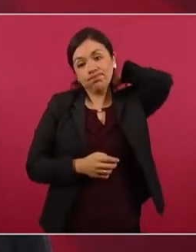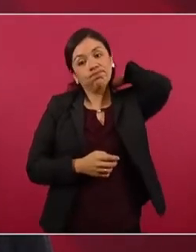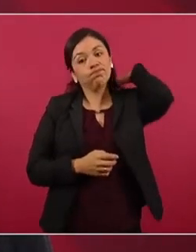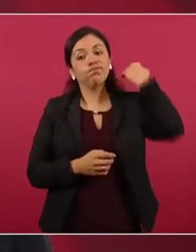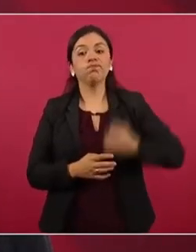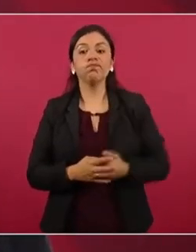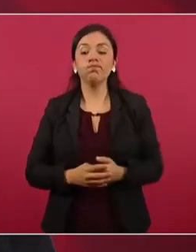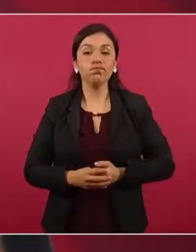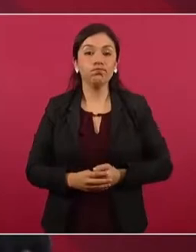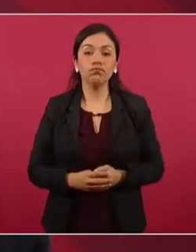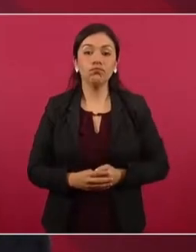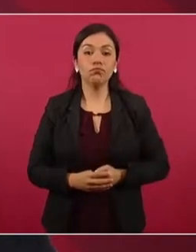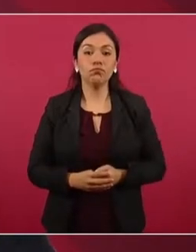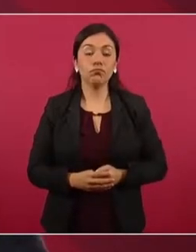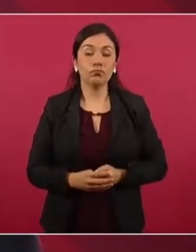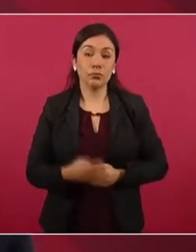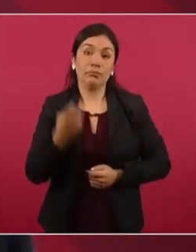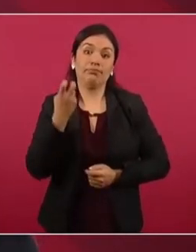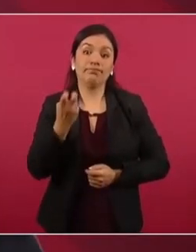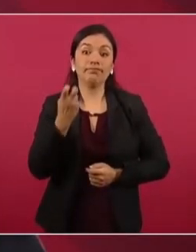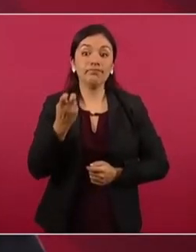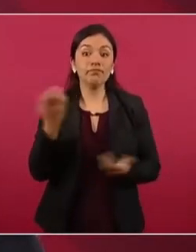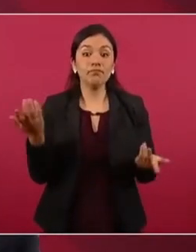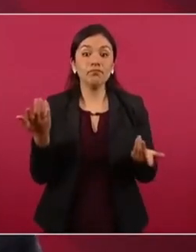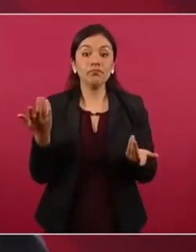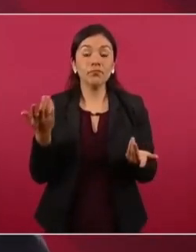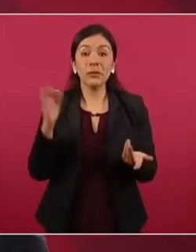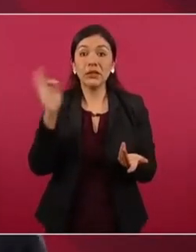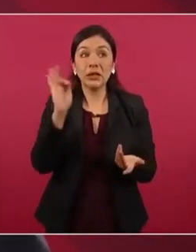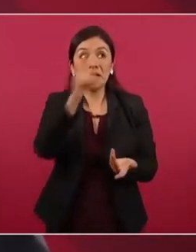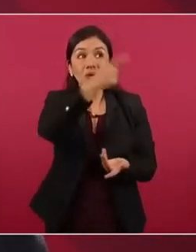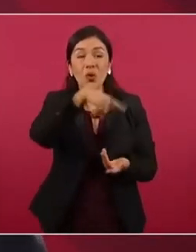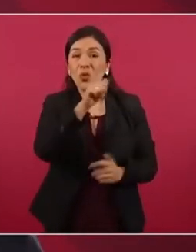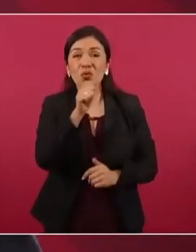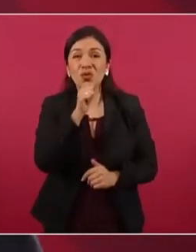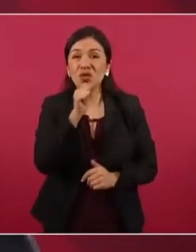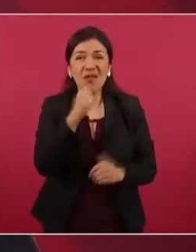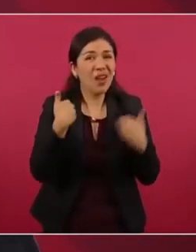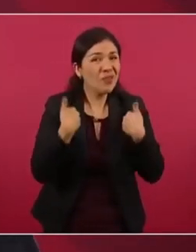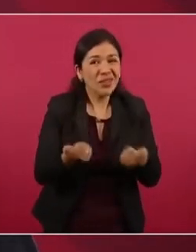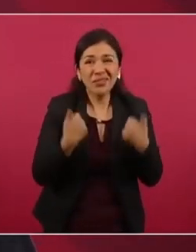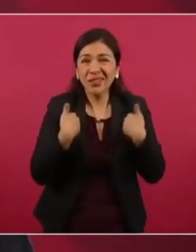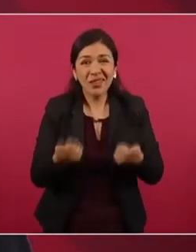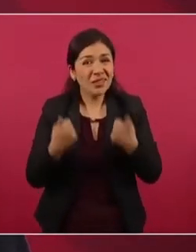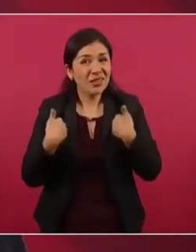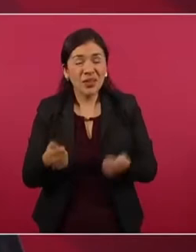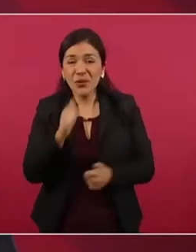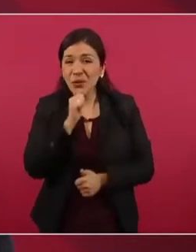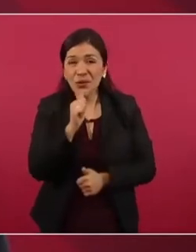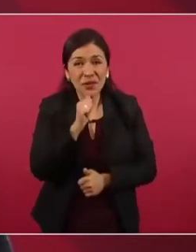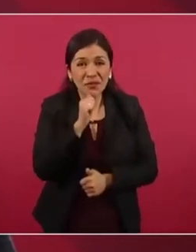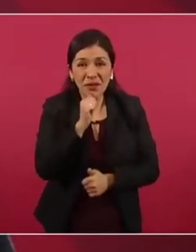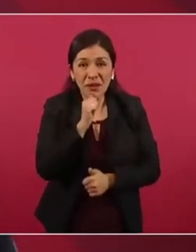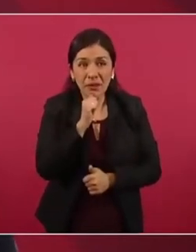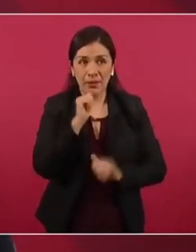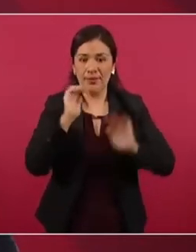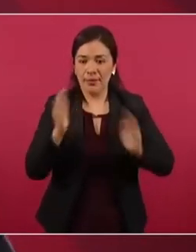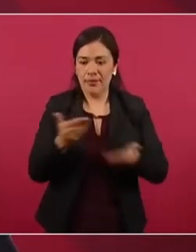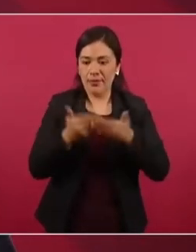Entonces, mientras no asimilen esta nueva